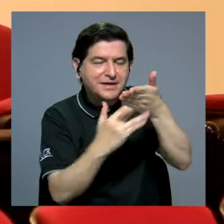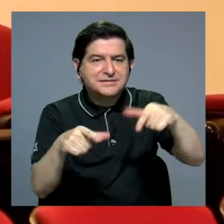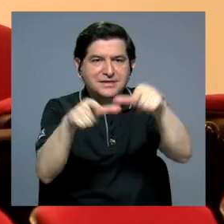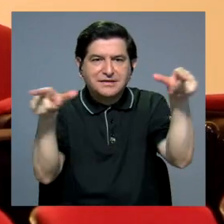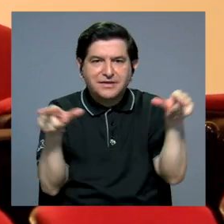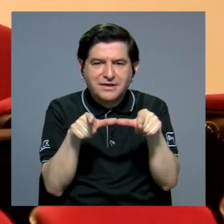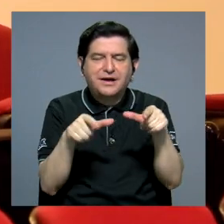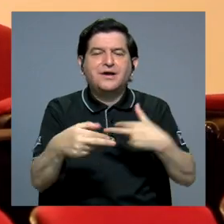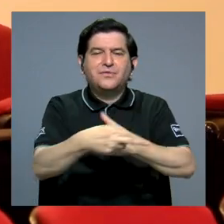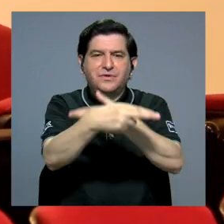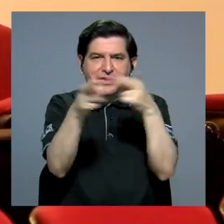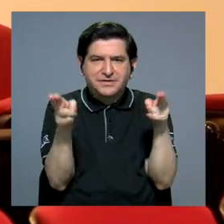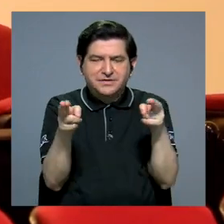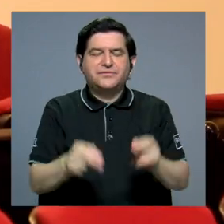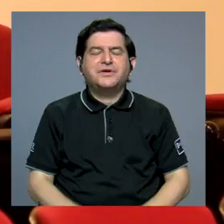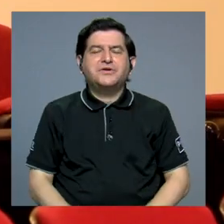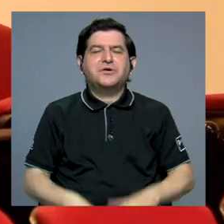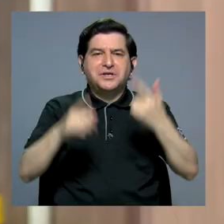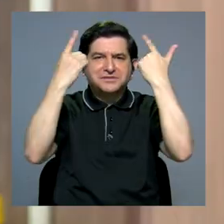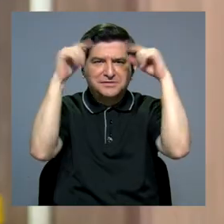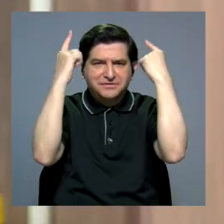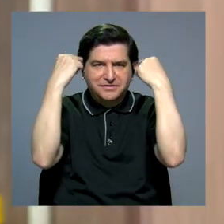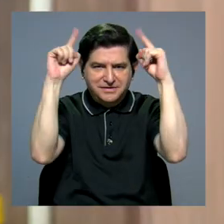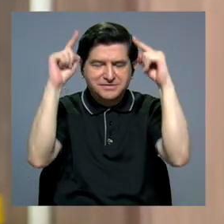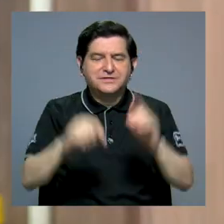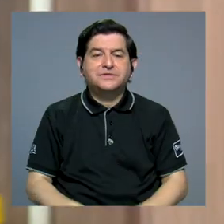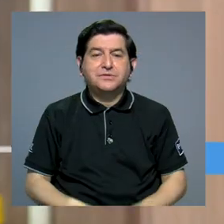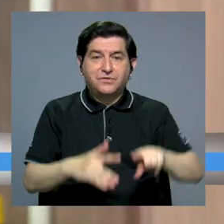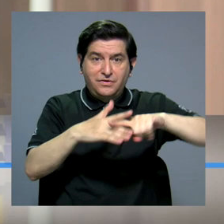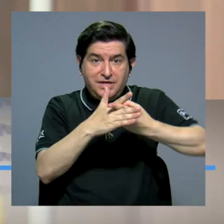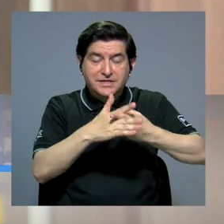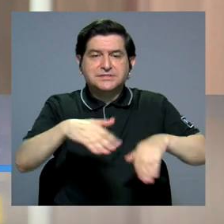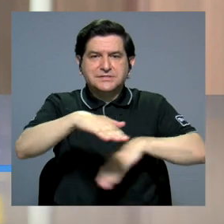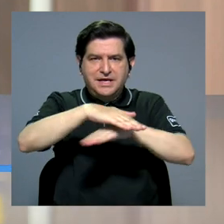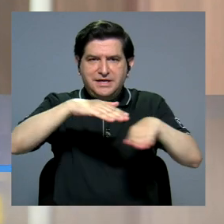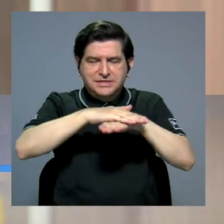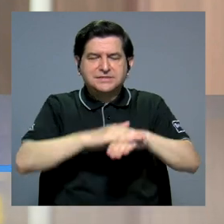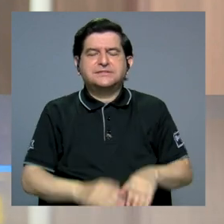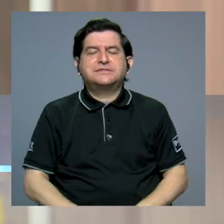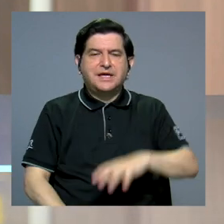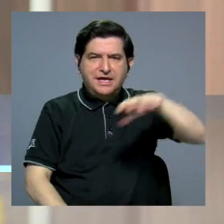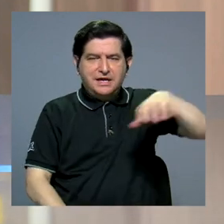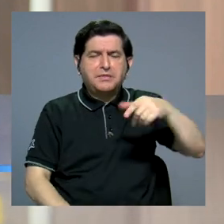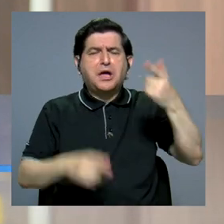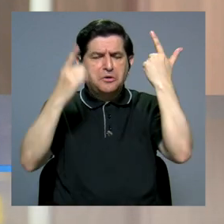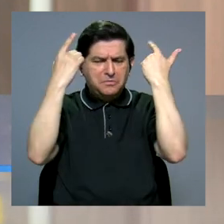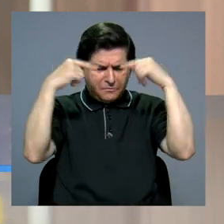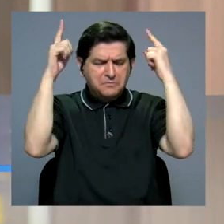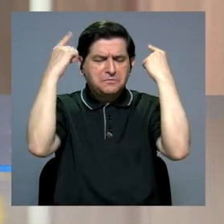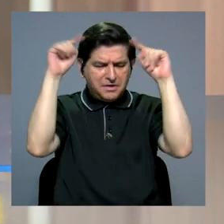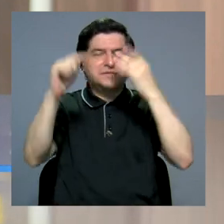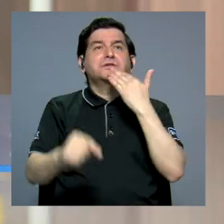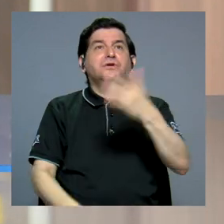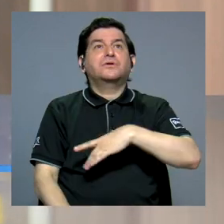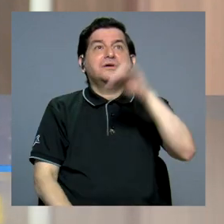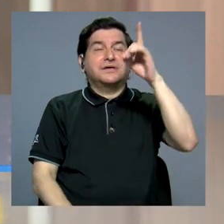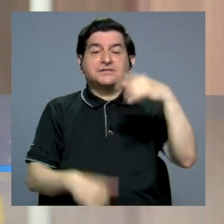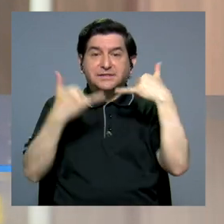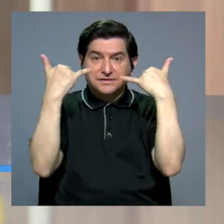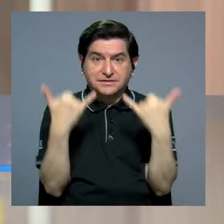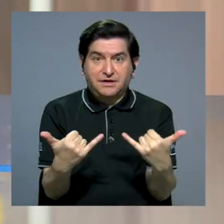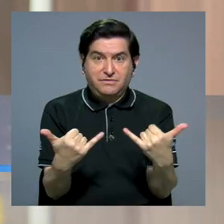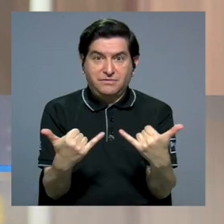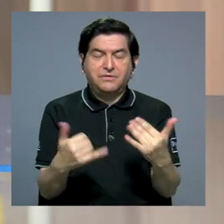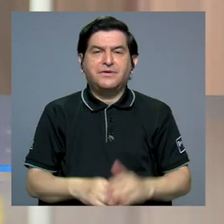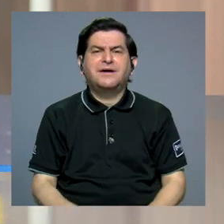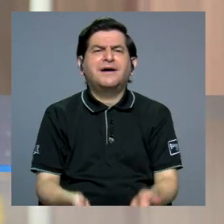las regiones de manera efectiva y eficaz. Hemos iniciado con la sede del Caribe, con un rotundo éxito, gracias a Dios y